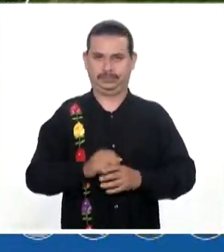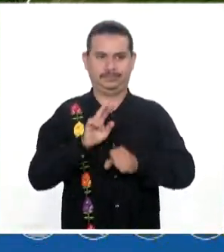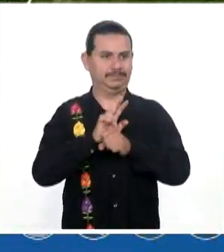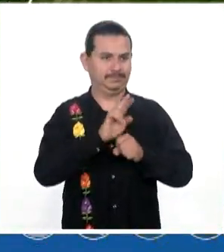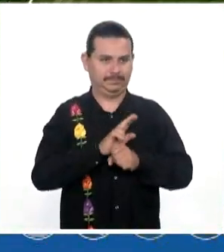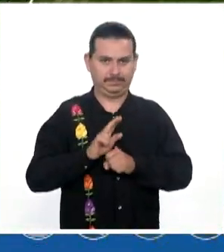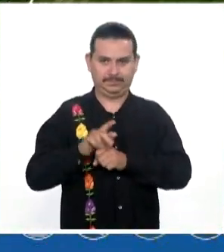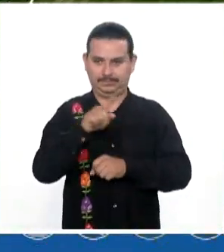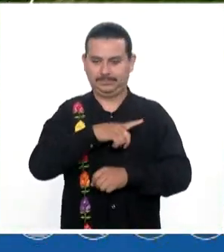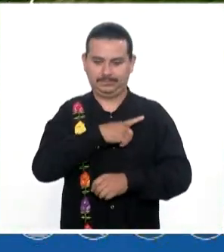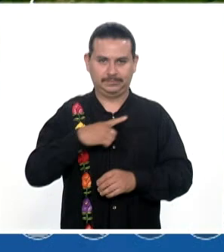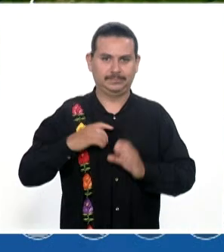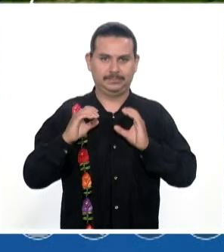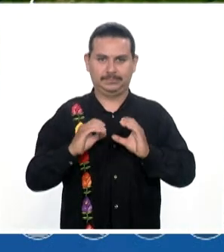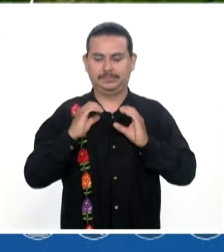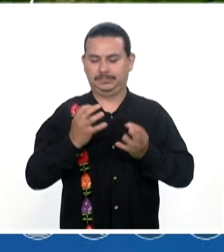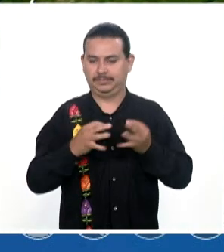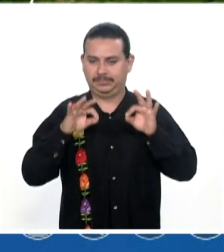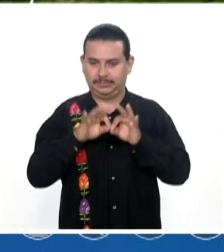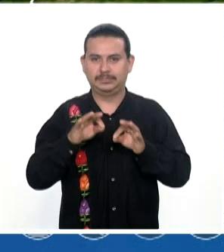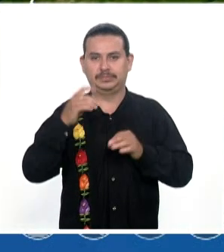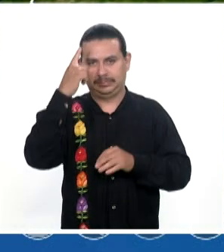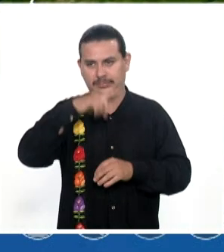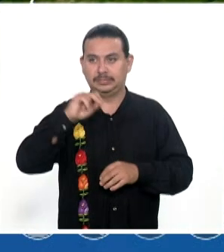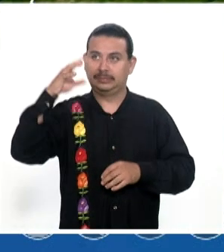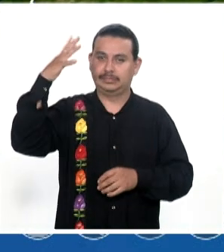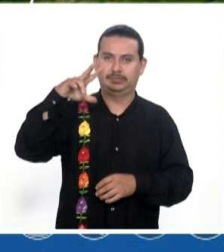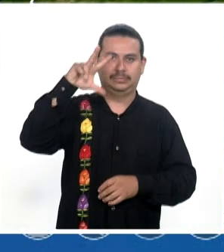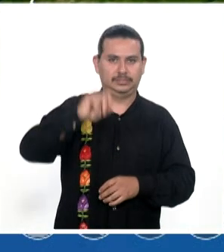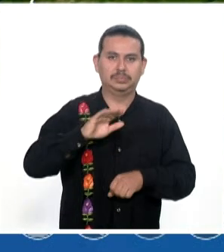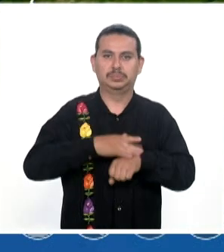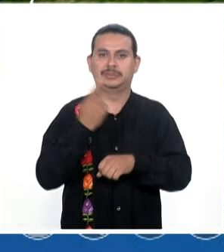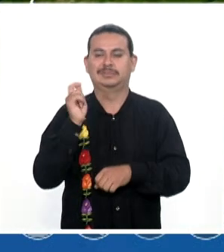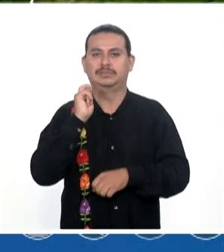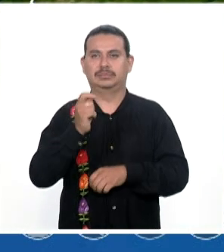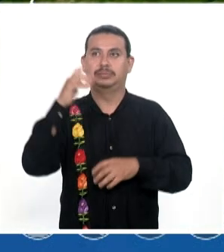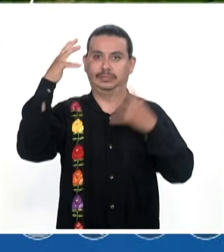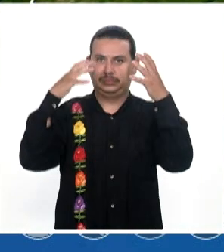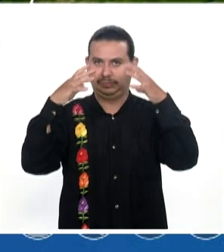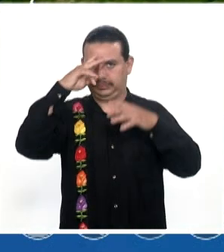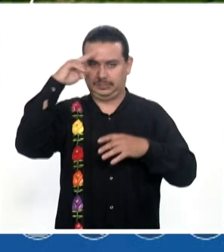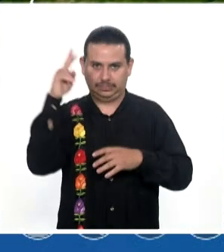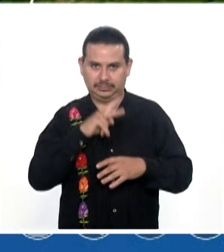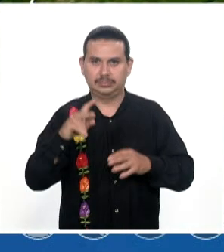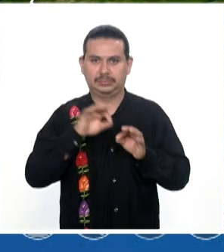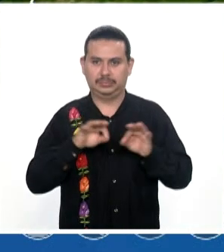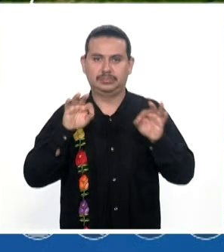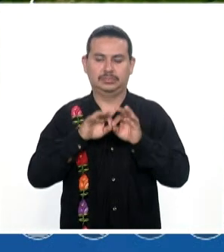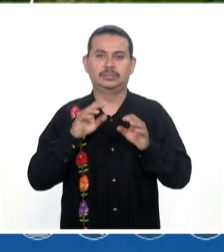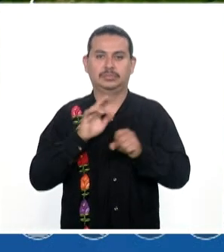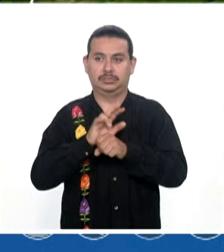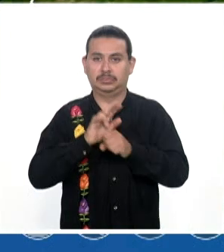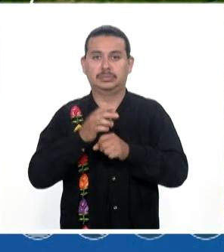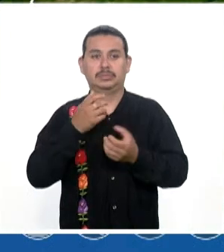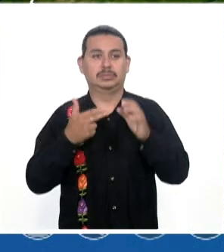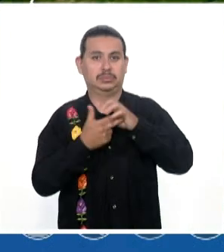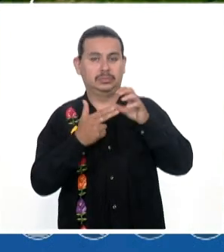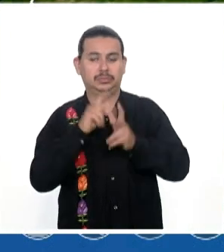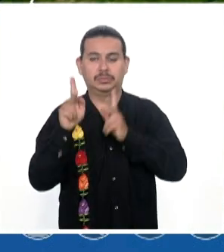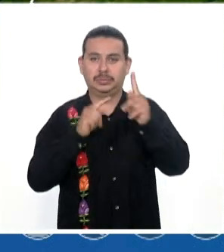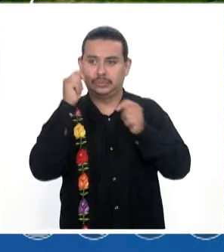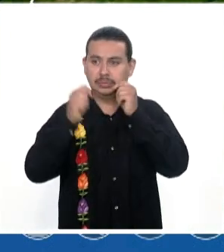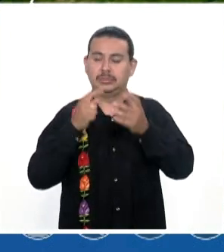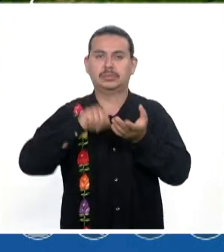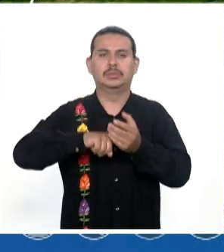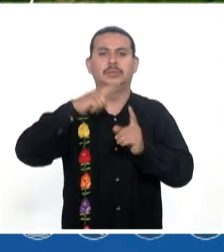Tome sus previsiones Sobre todo No asoleándose Por el riesgo De insolación Y en los pueblos mágicos Comenzamos con Huautla Donde la